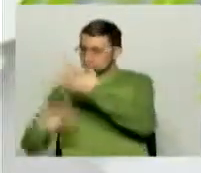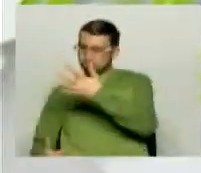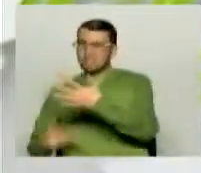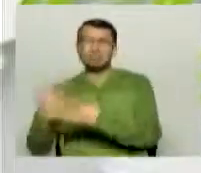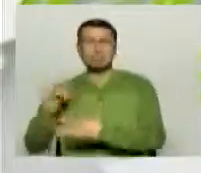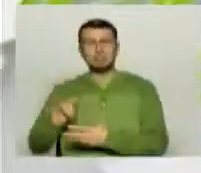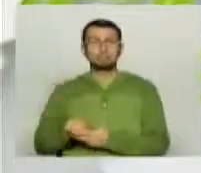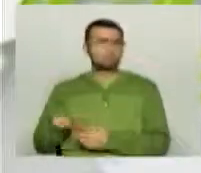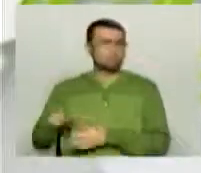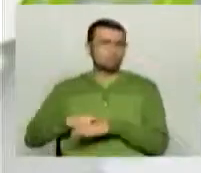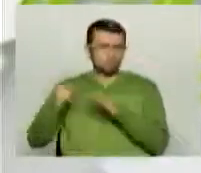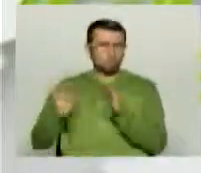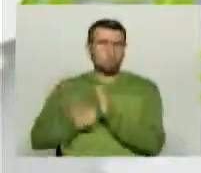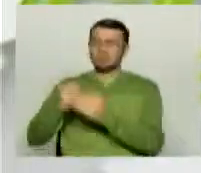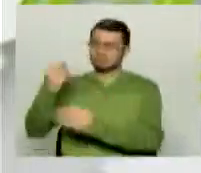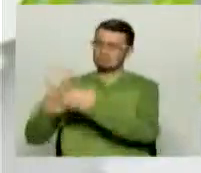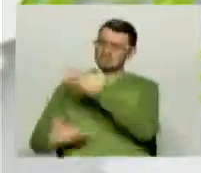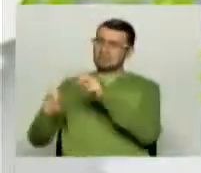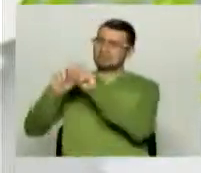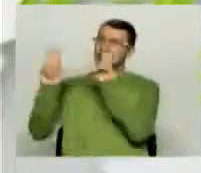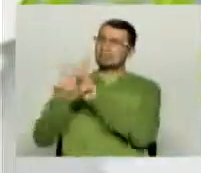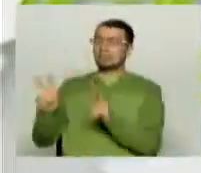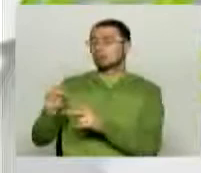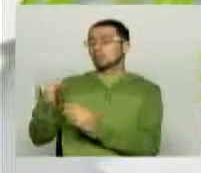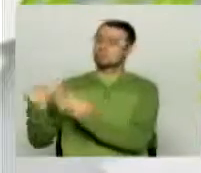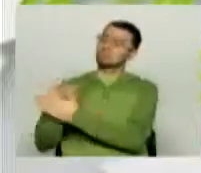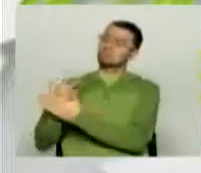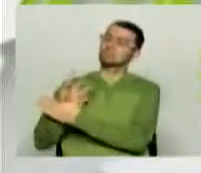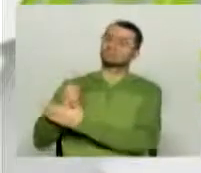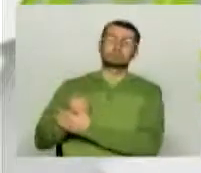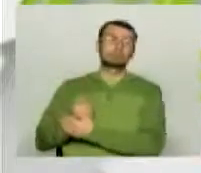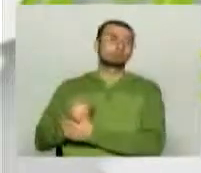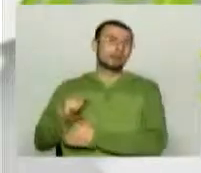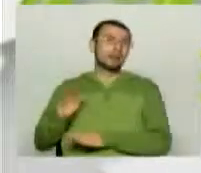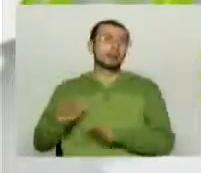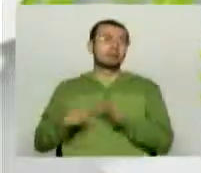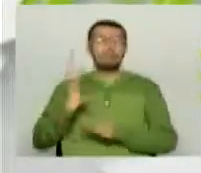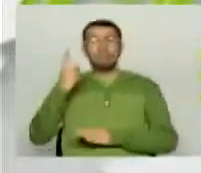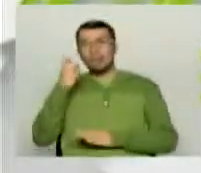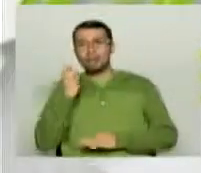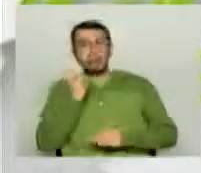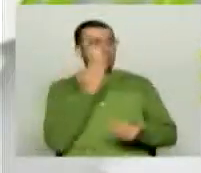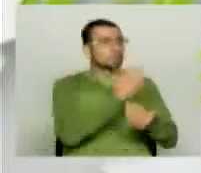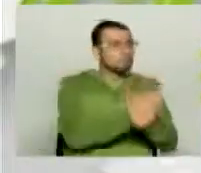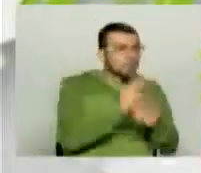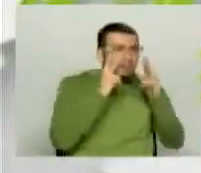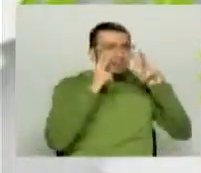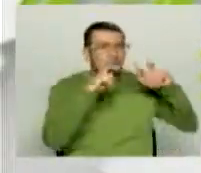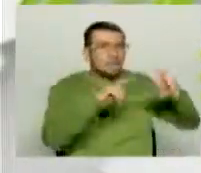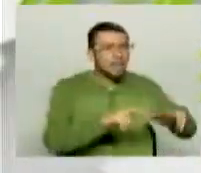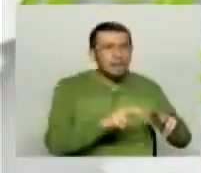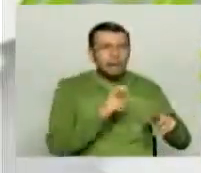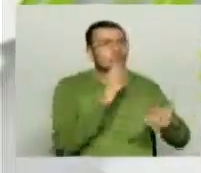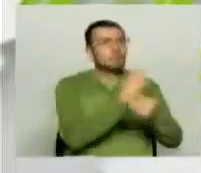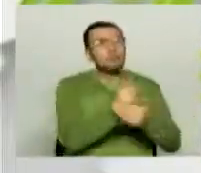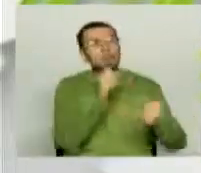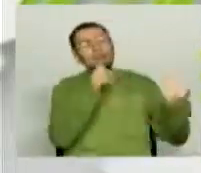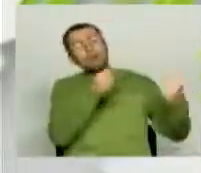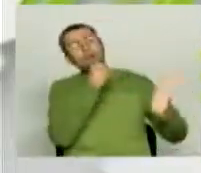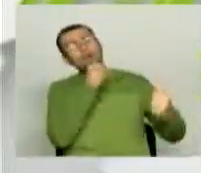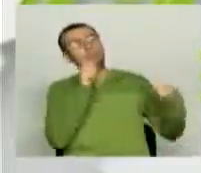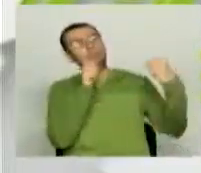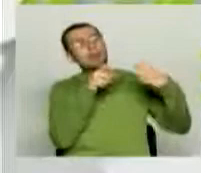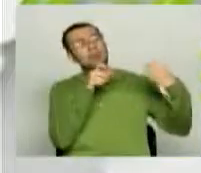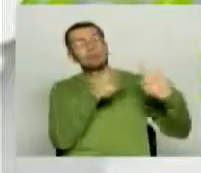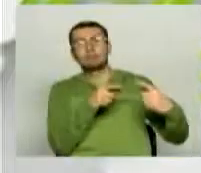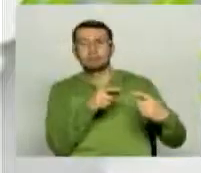o sea, todo está en la internet entonces a veces se dice que se ha perdido un poquito ese criterio del periodismo investigativo o de ir a las fuentes, sino que